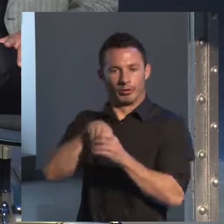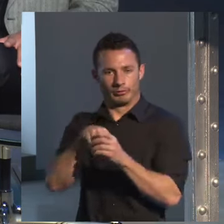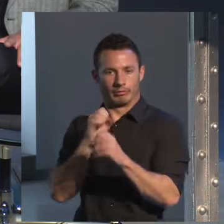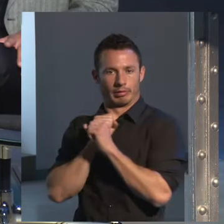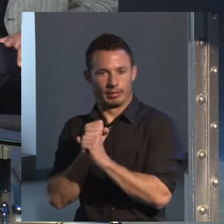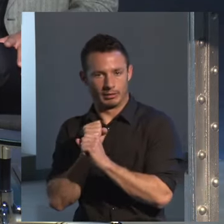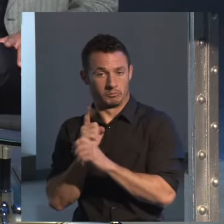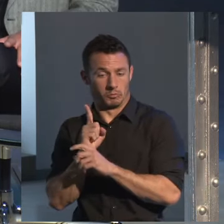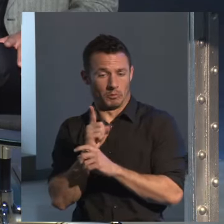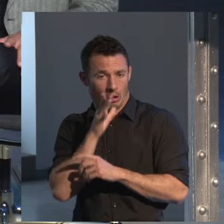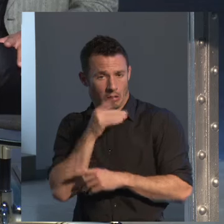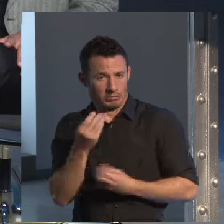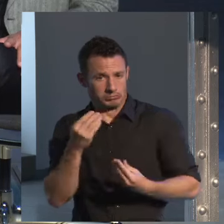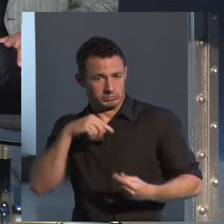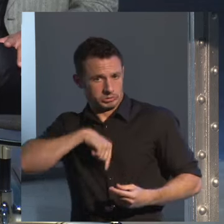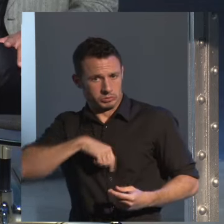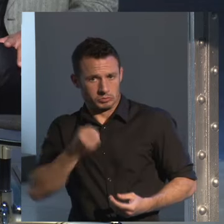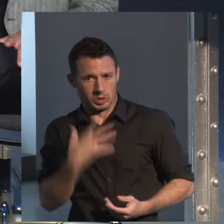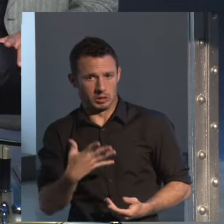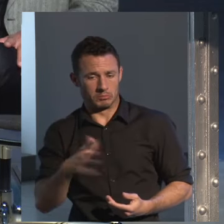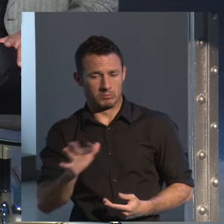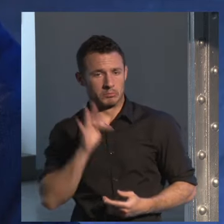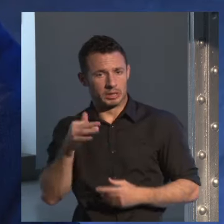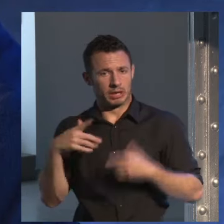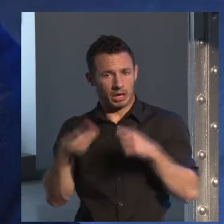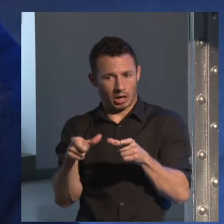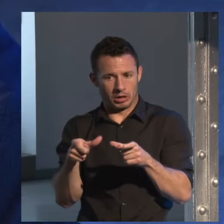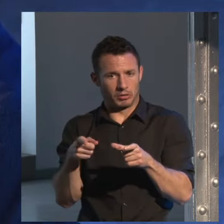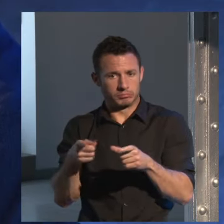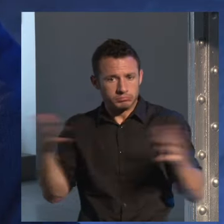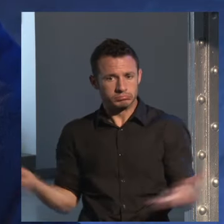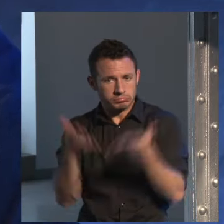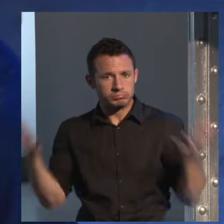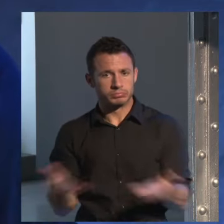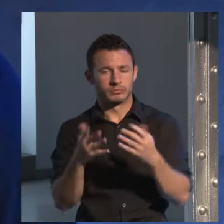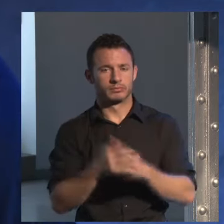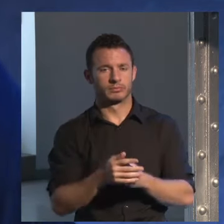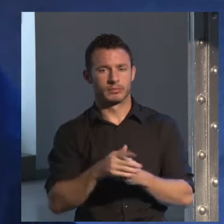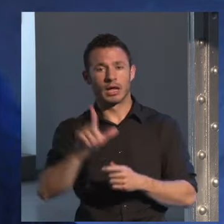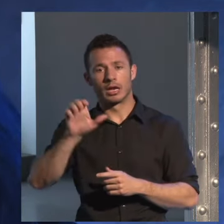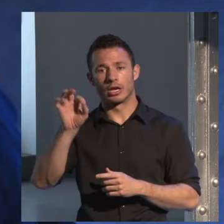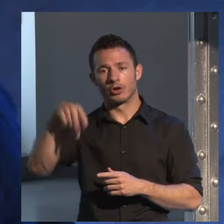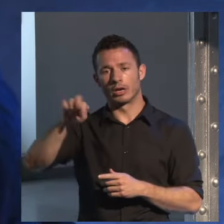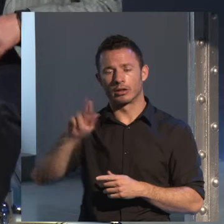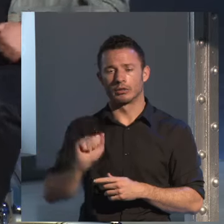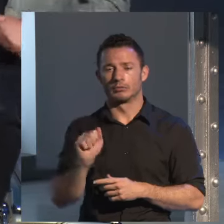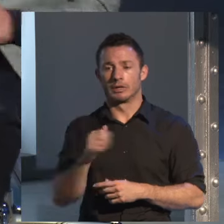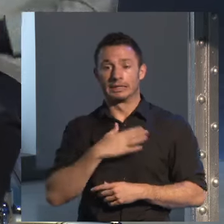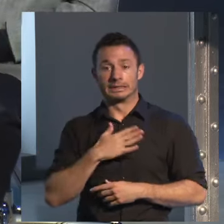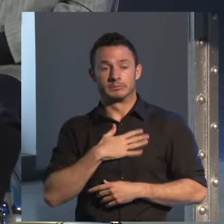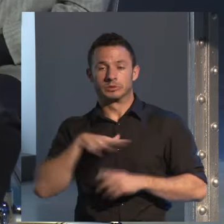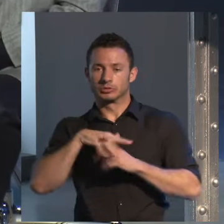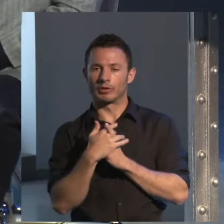metida, estoy bien. Y reivindico el género. ¿Leonardo? Mira, en mi caso ocurrió una cosa